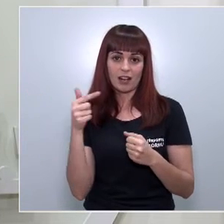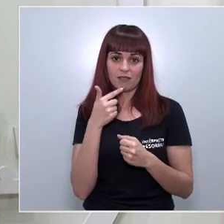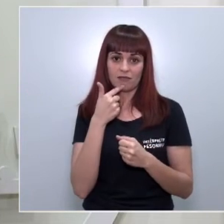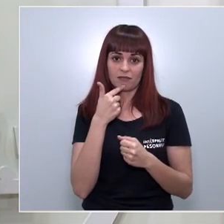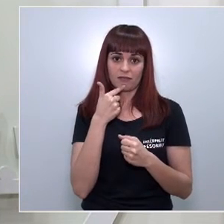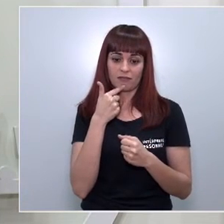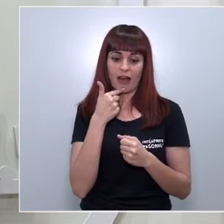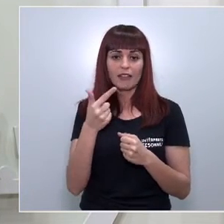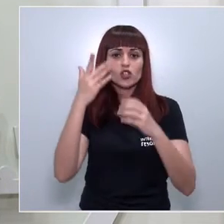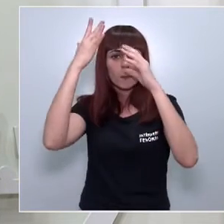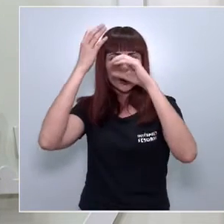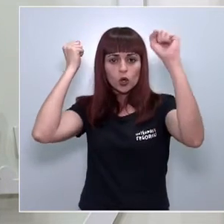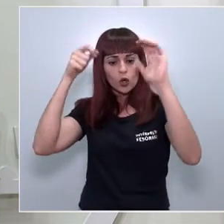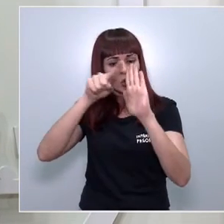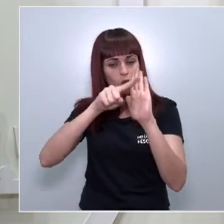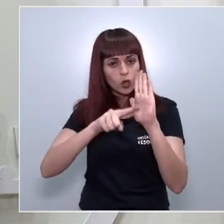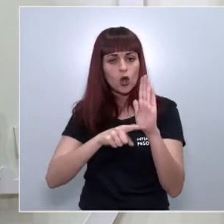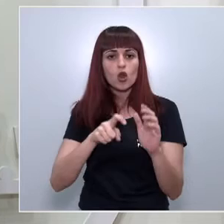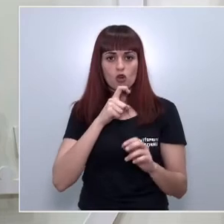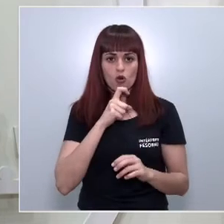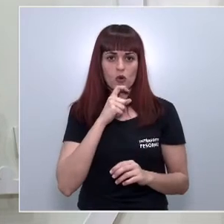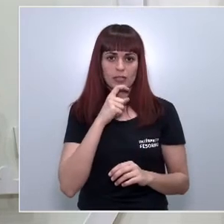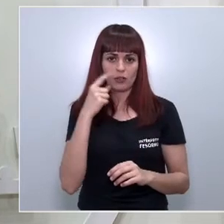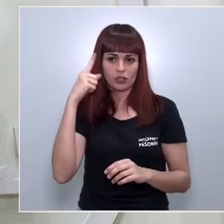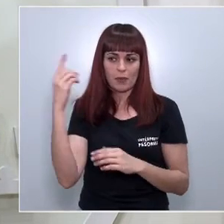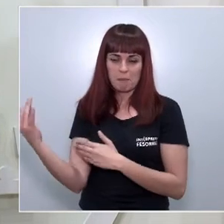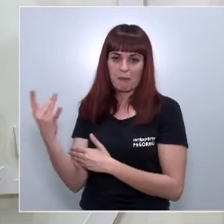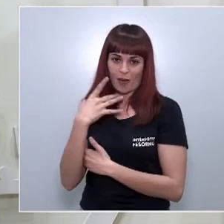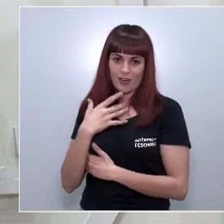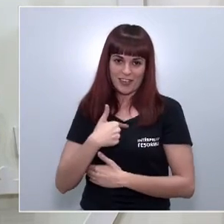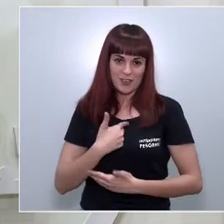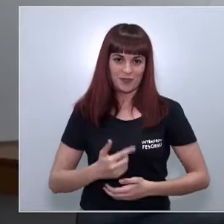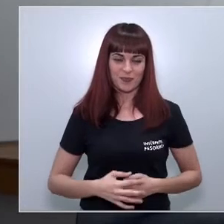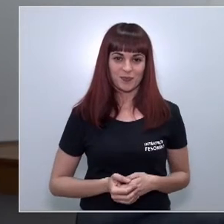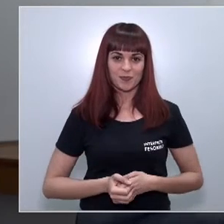esos protocolos y conoce mucho mejor que yo ese plan de desescalada sí